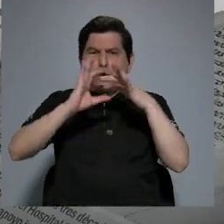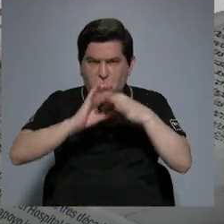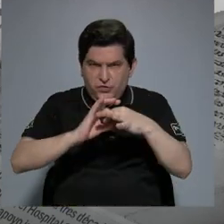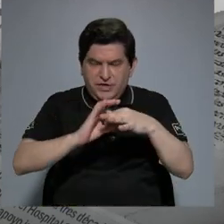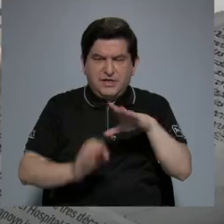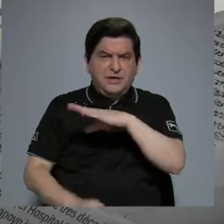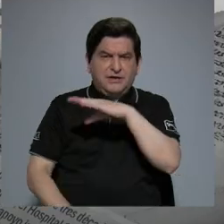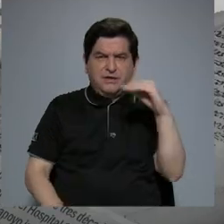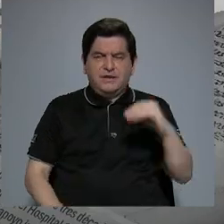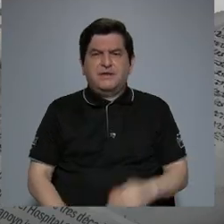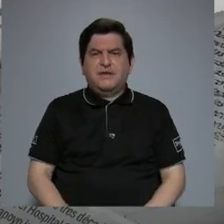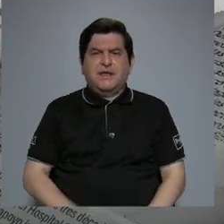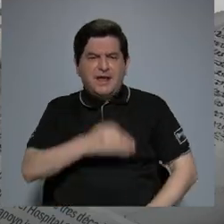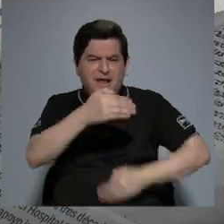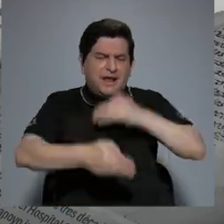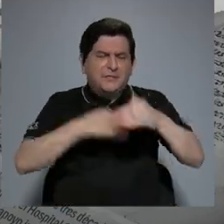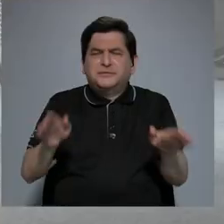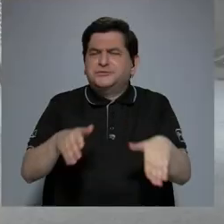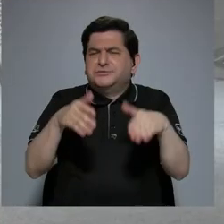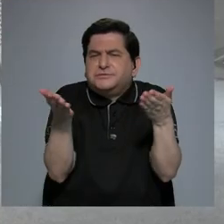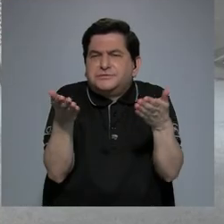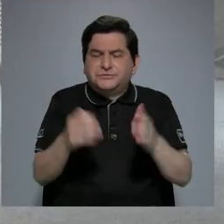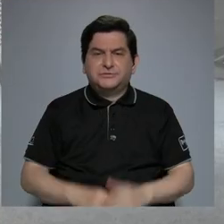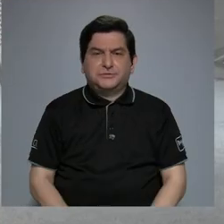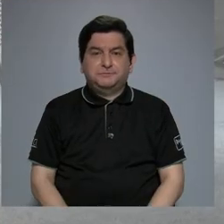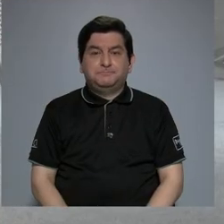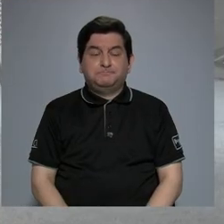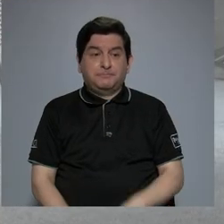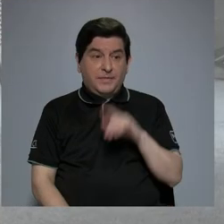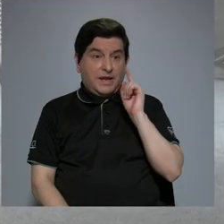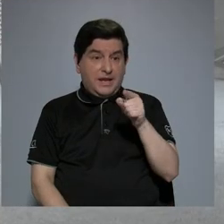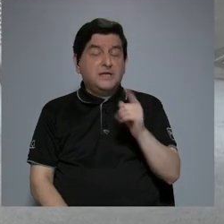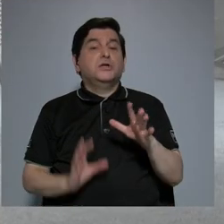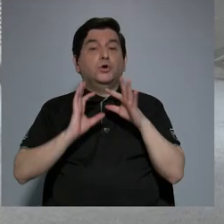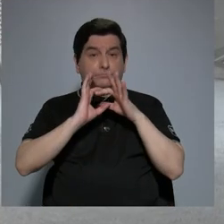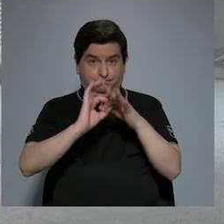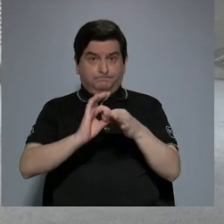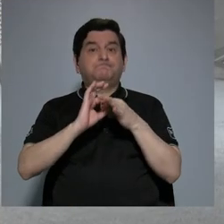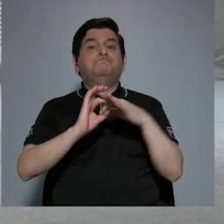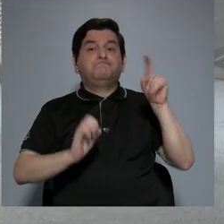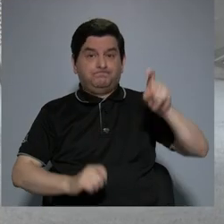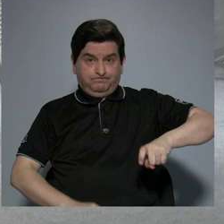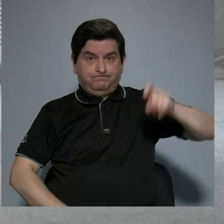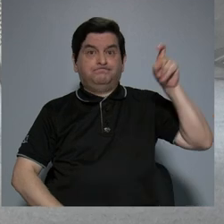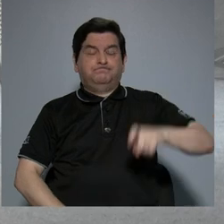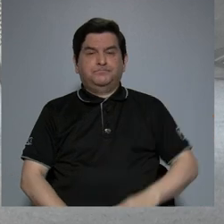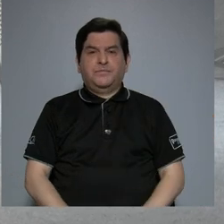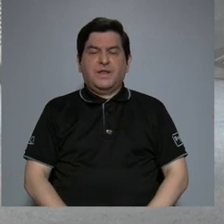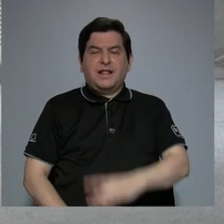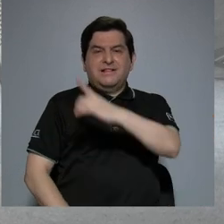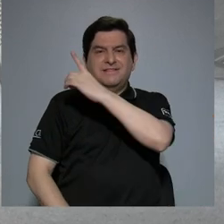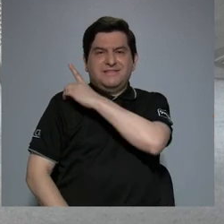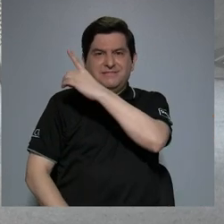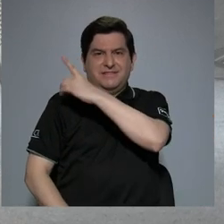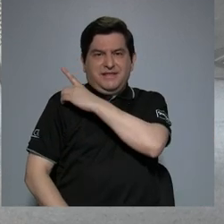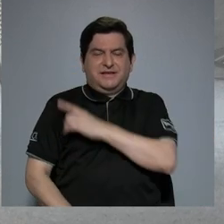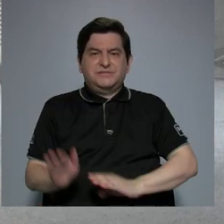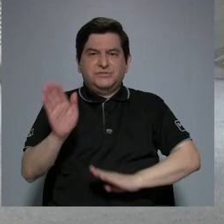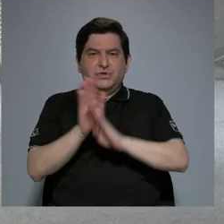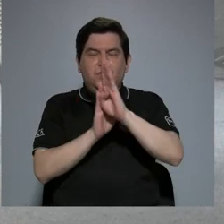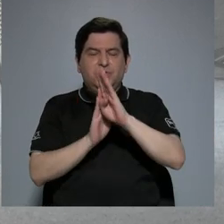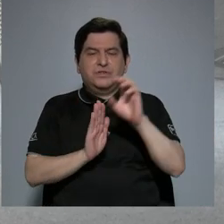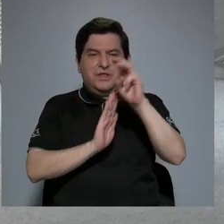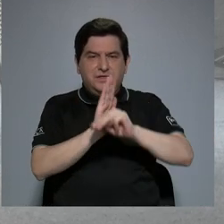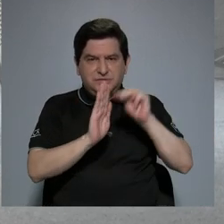cómo se realizan y se aplican esas pruebas? Sí, esto es algo muy coordinado con la dirección de desarrollo